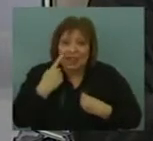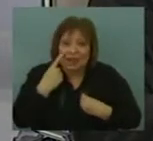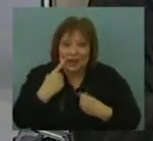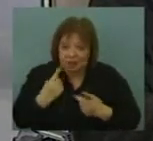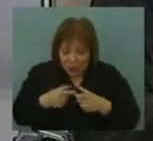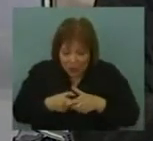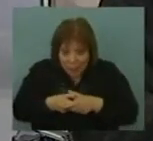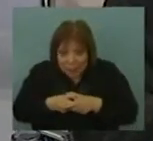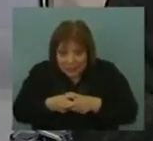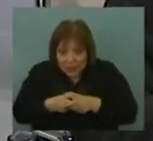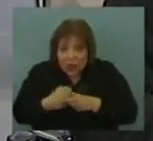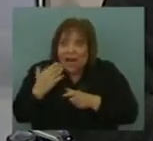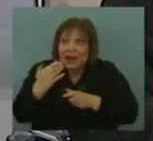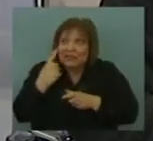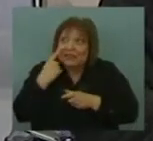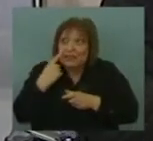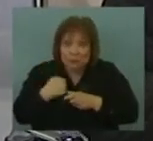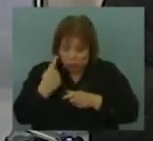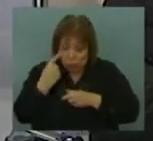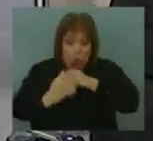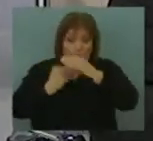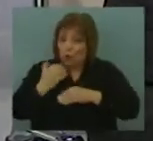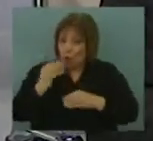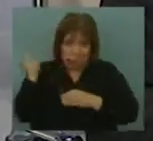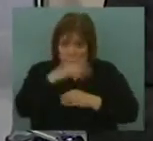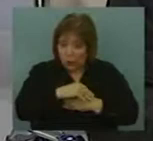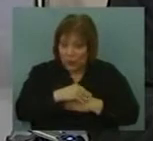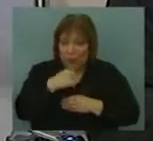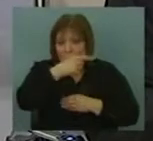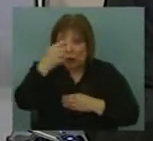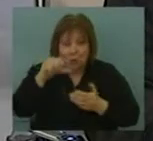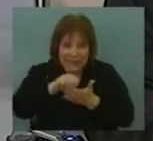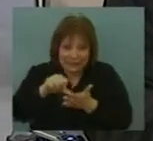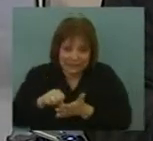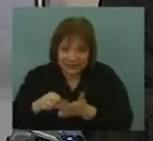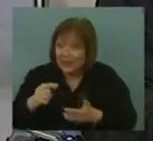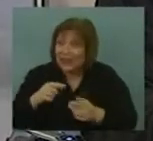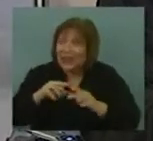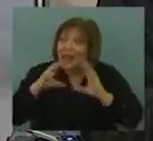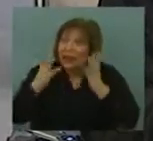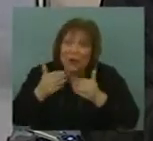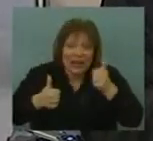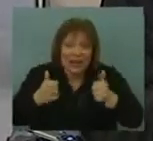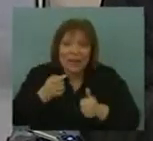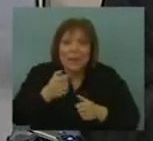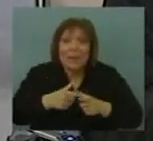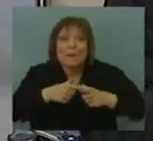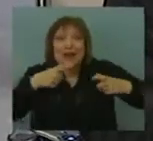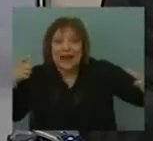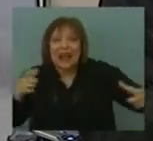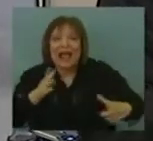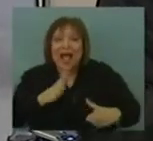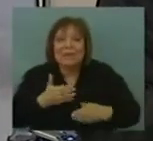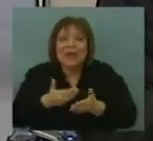por su tamaño no puede desarrollarse solo. Otros países, a esta altura en la globalización casi ninguno, pero con tamaños más grandes tienen más